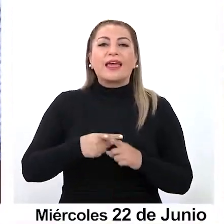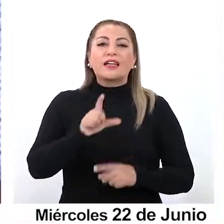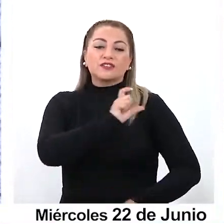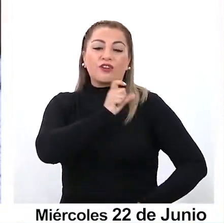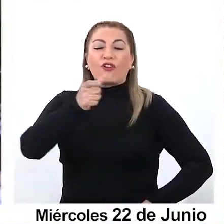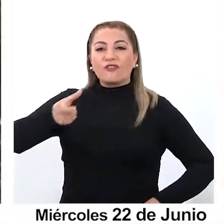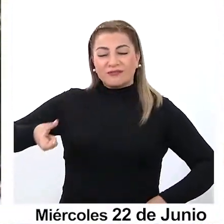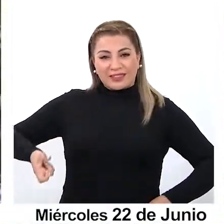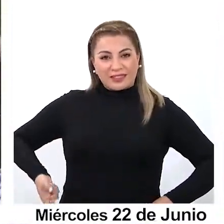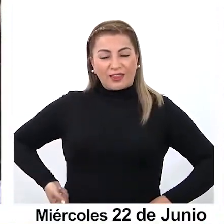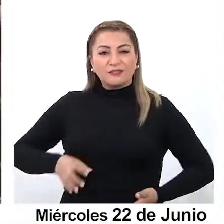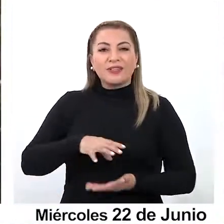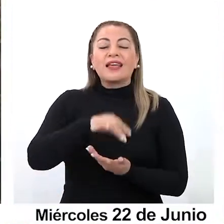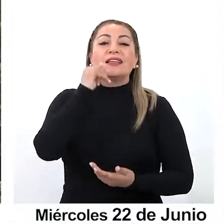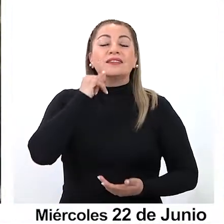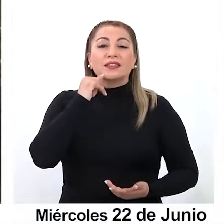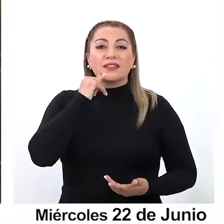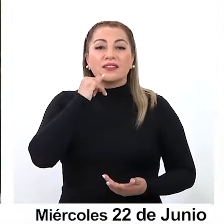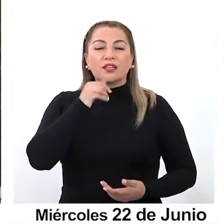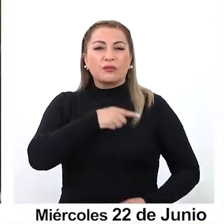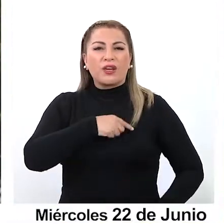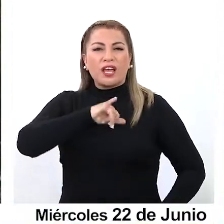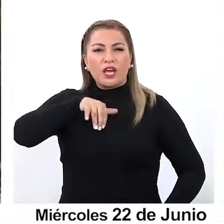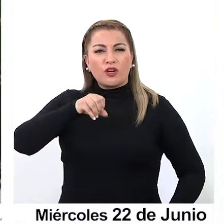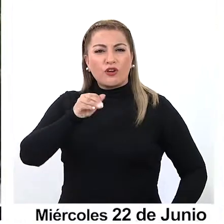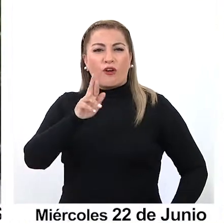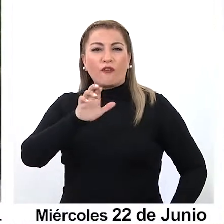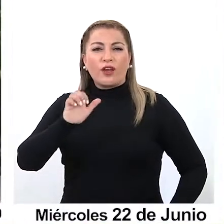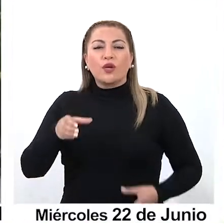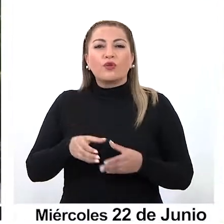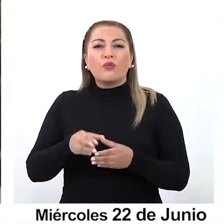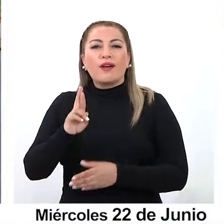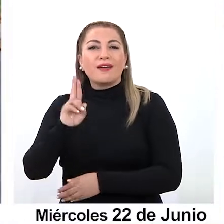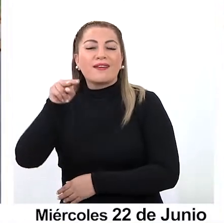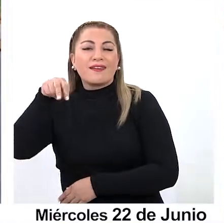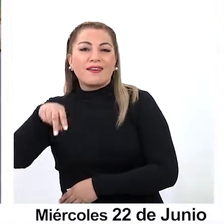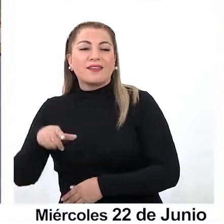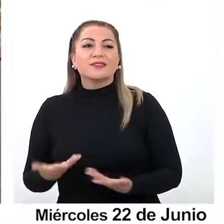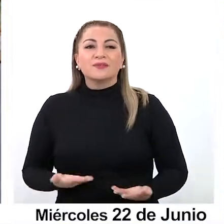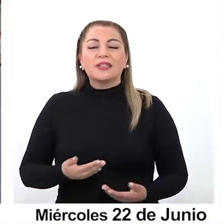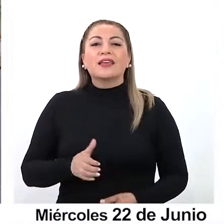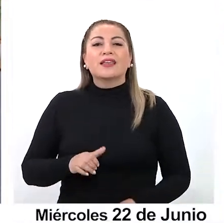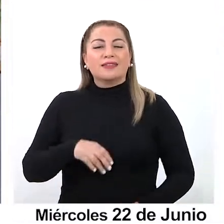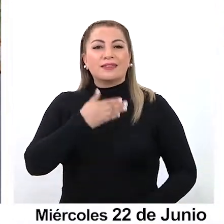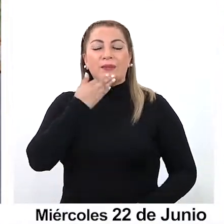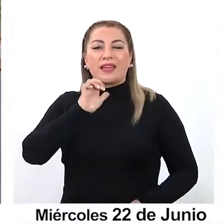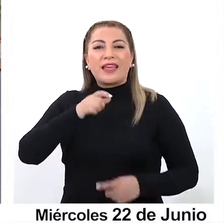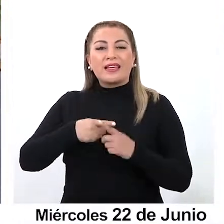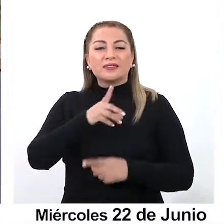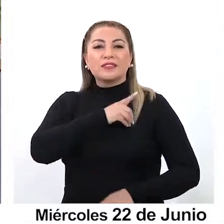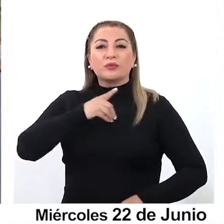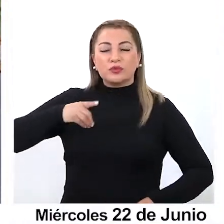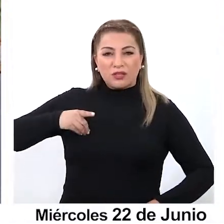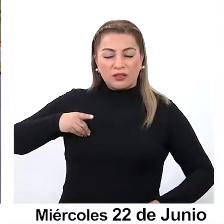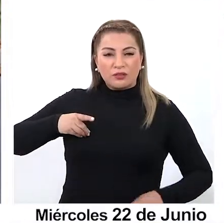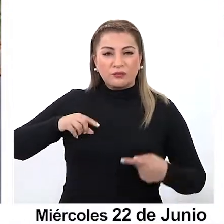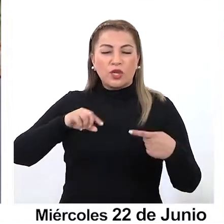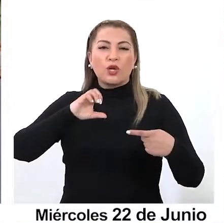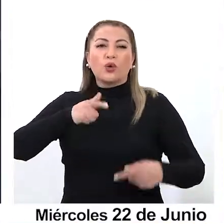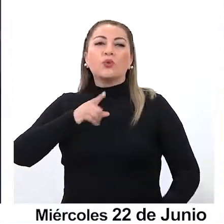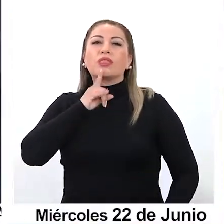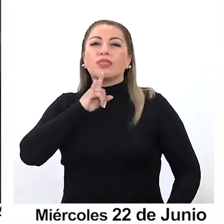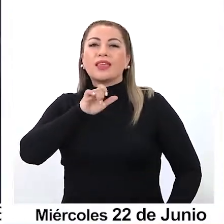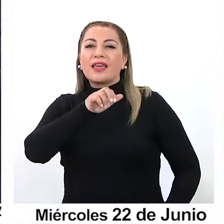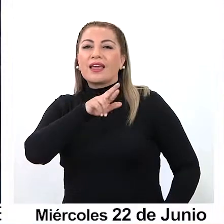ex-gobernador provincial de Iquique, Álvaro Joffre, de Renovación Nacional, y el ex-diputado por Tarapacá, Hugo Gutiérrez, del